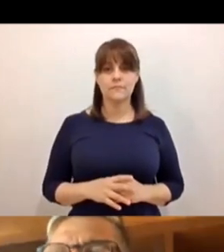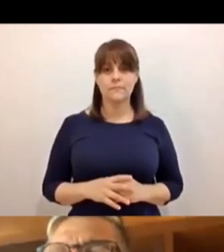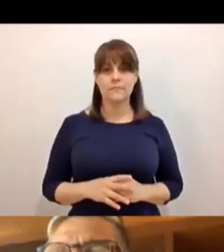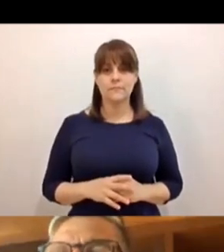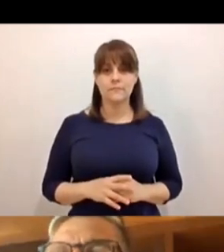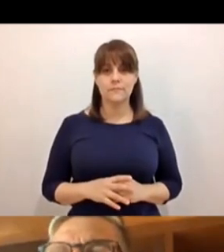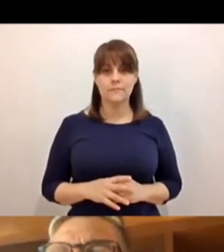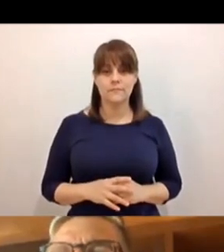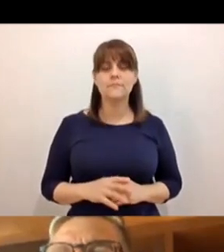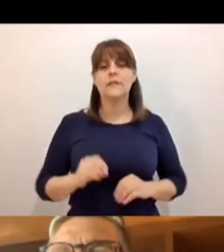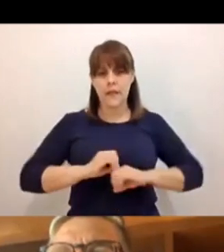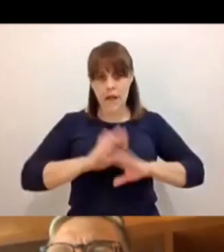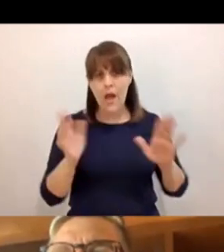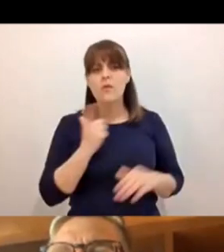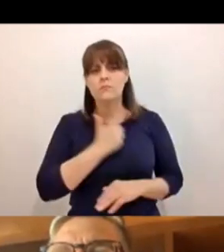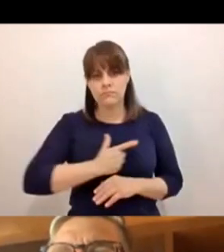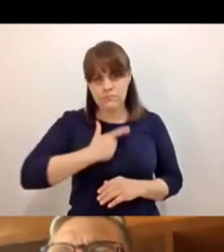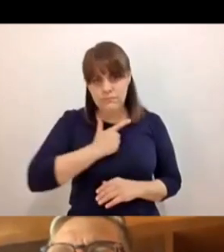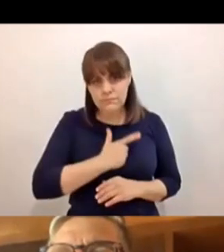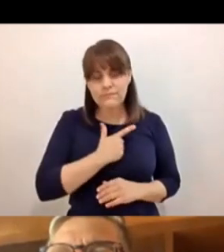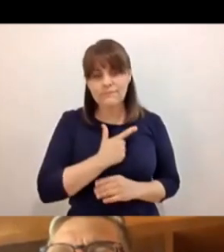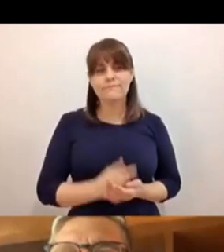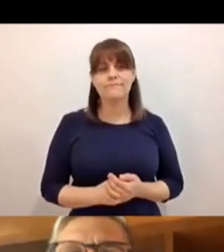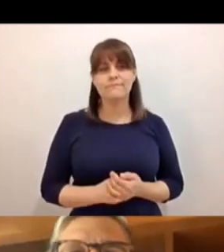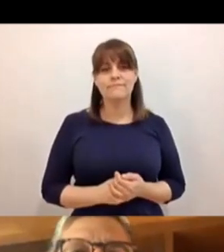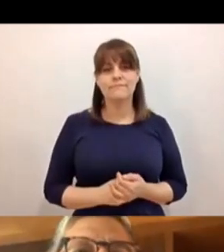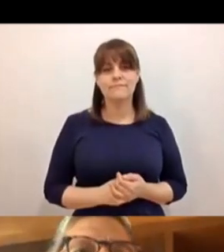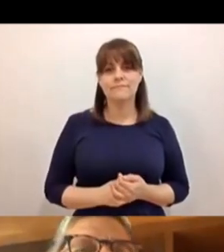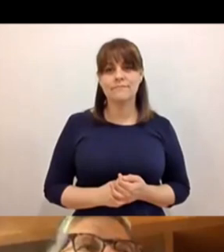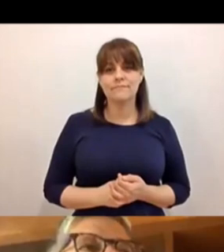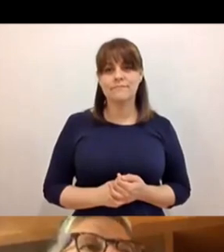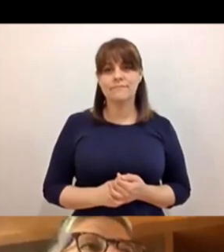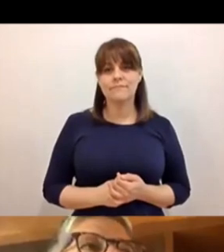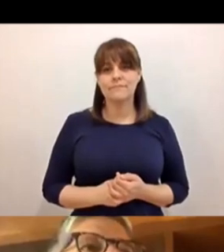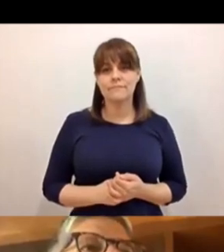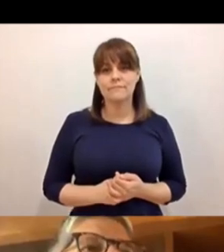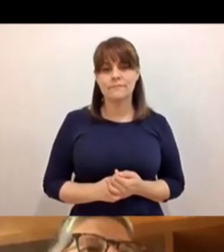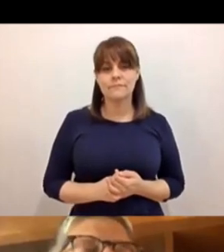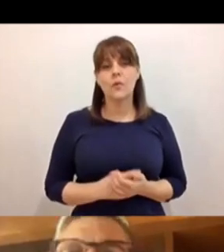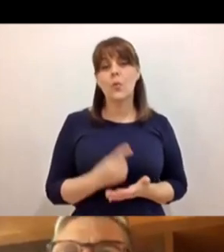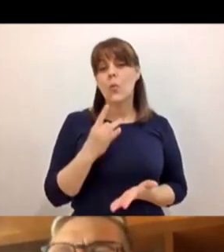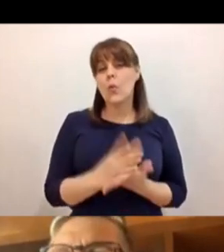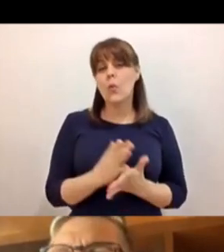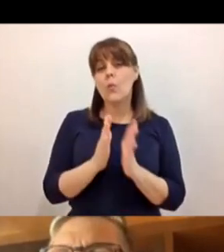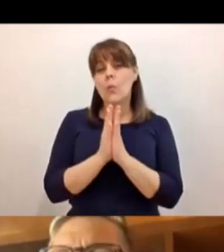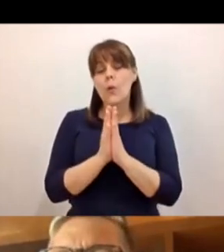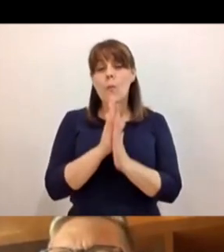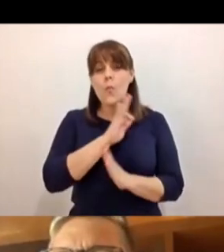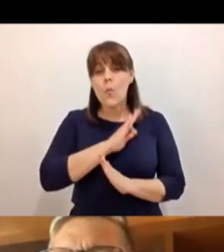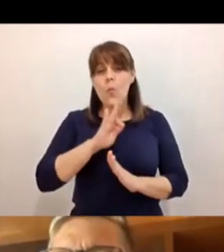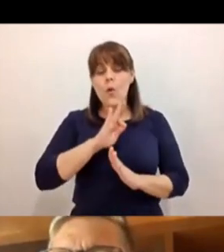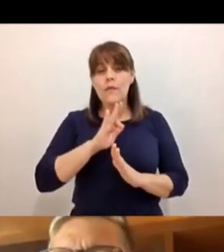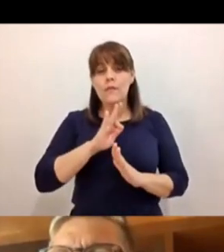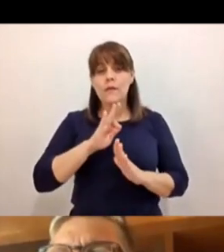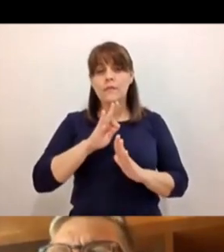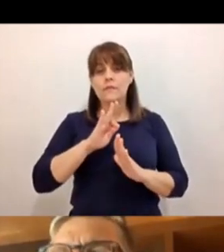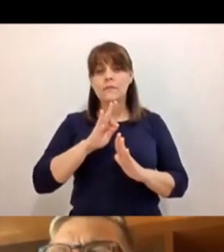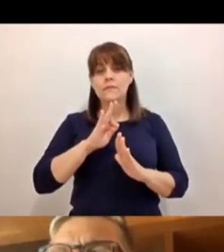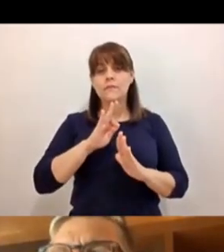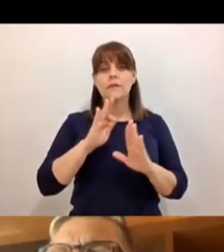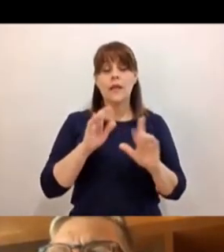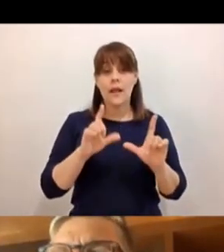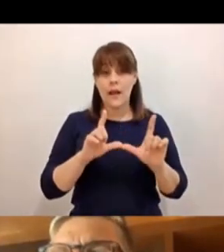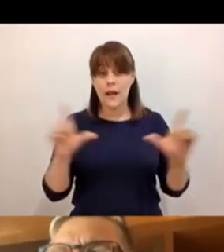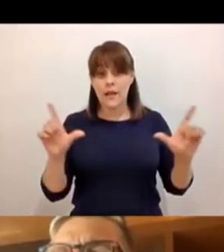Claro que sí, con muchísimo gusto. bueno, nada más te diría yo, si son tan amables de preparar la...